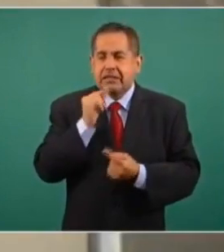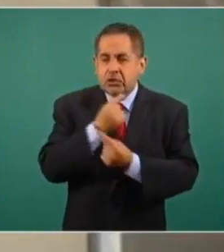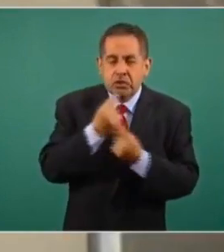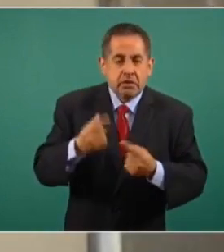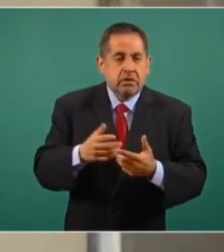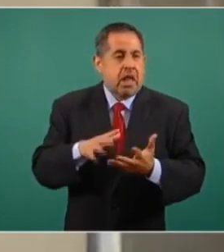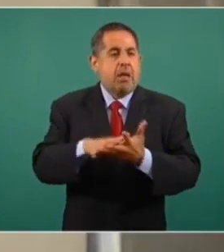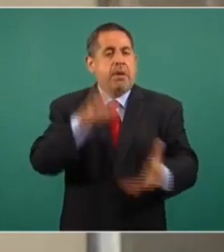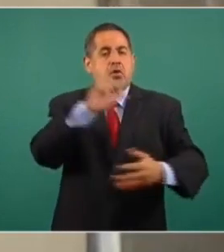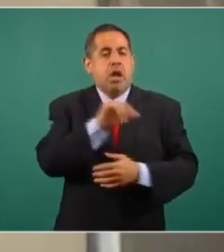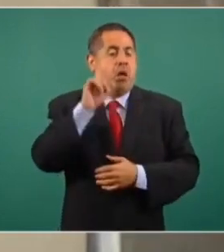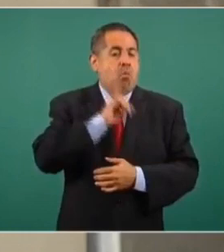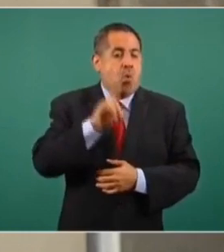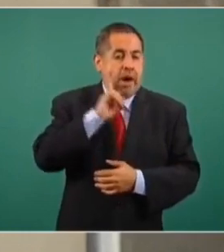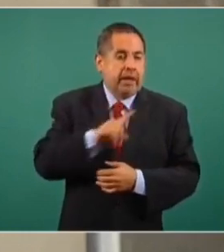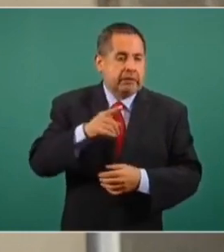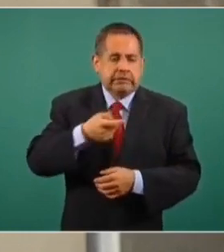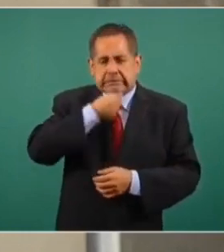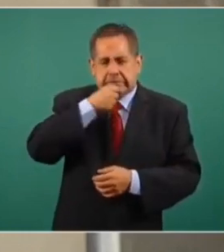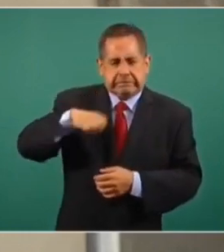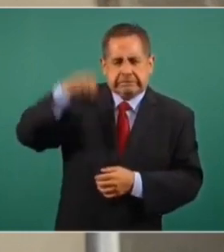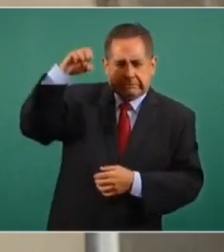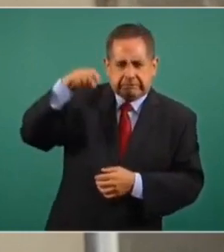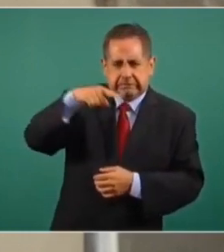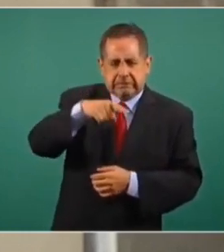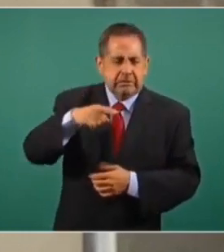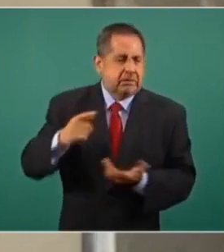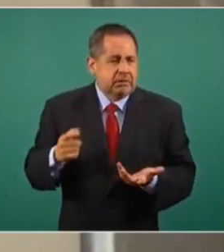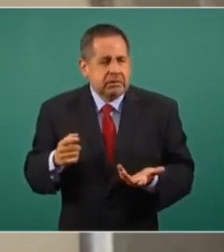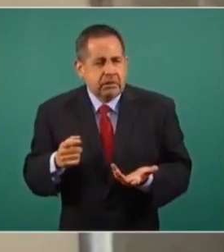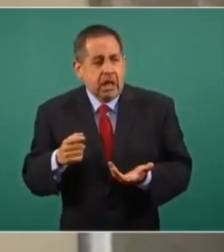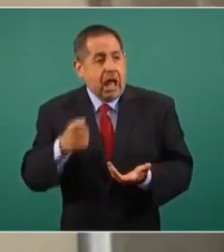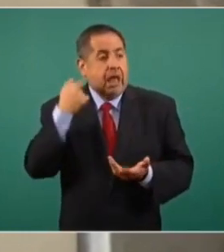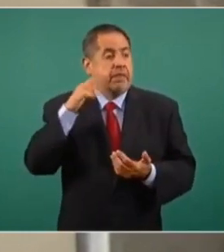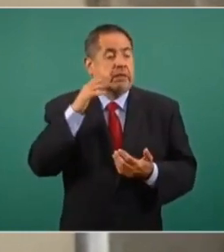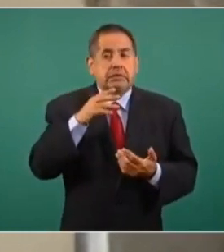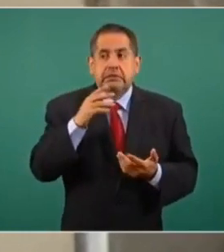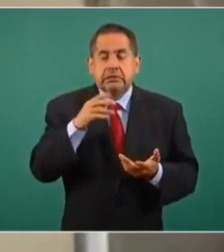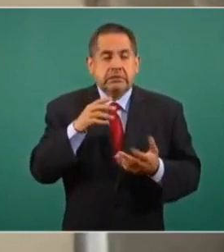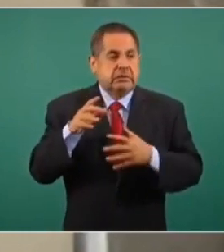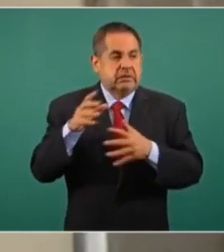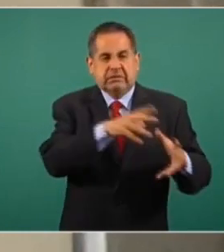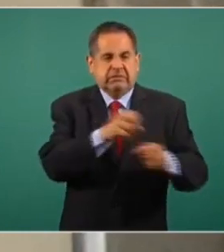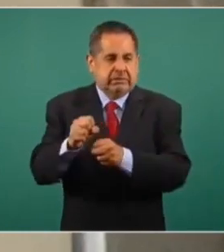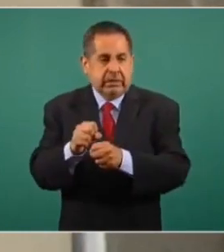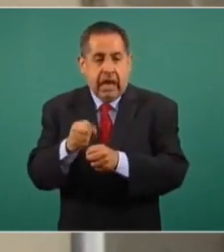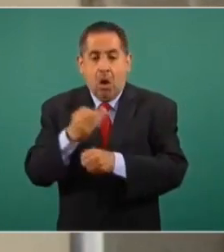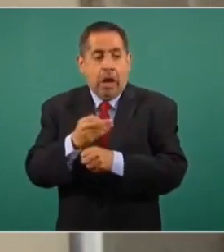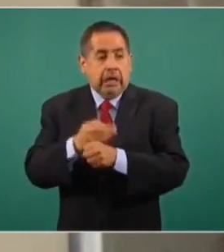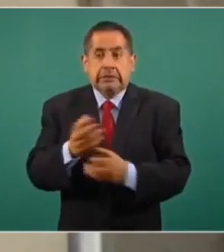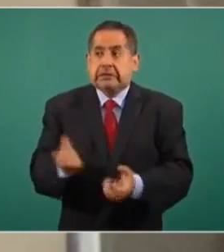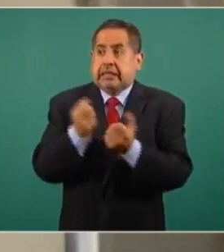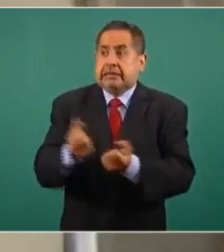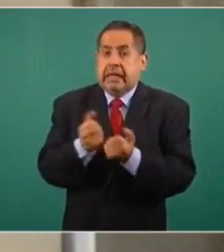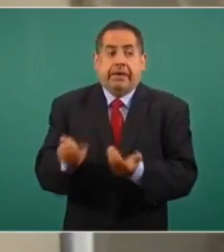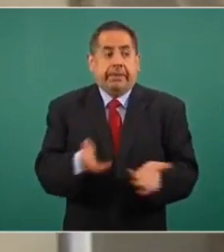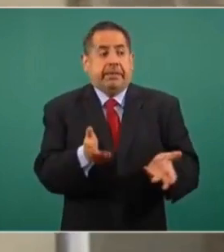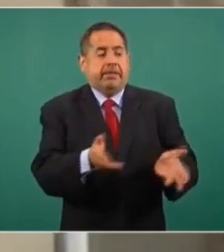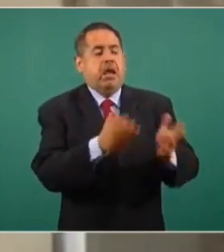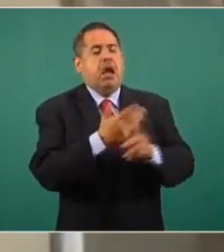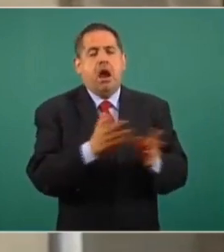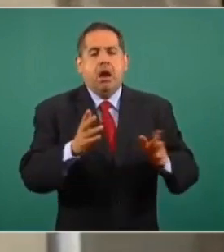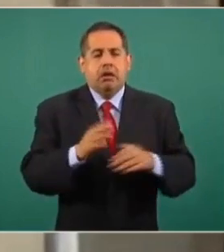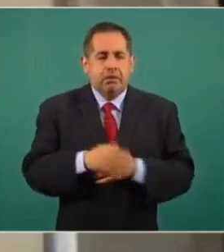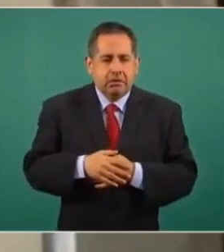la mayoría mujeres de la tercera edad que habían sido rescatadas y que durante el